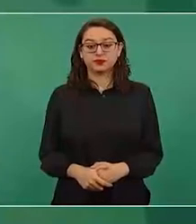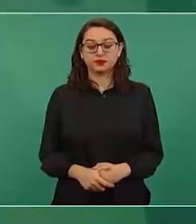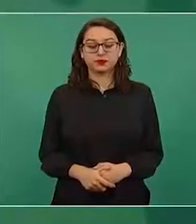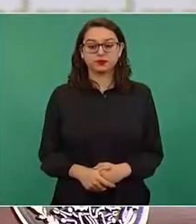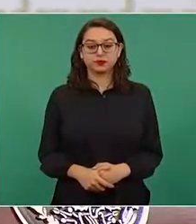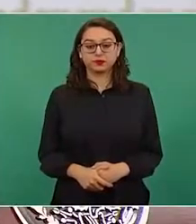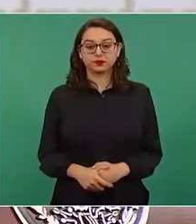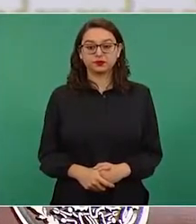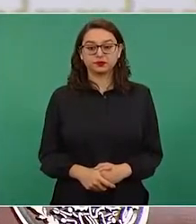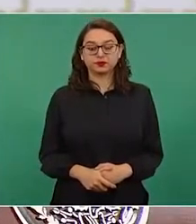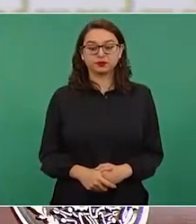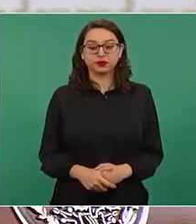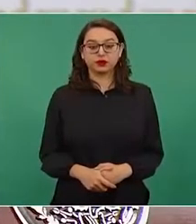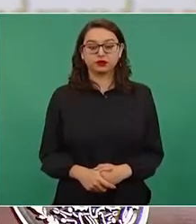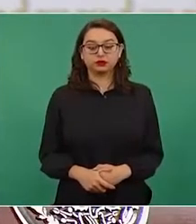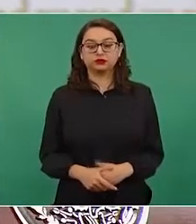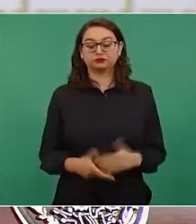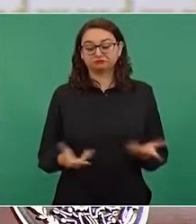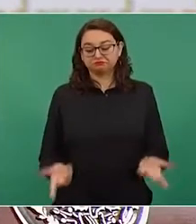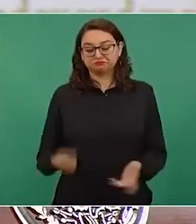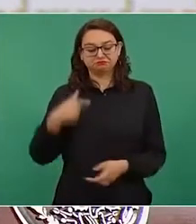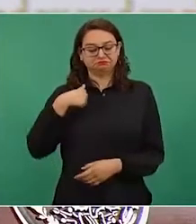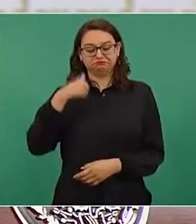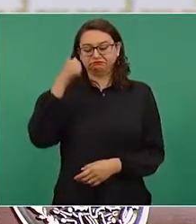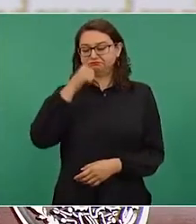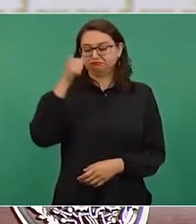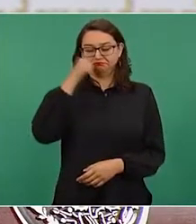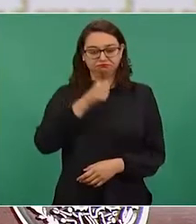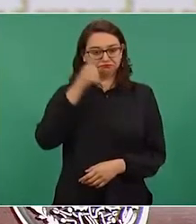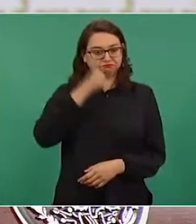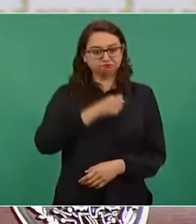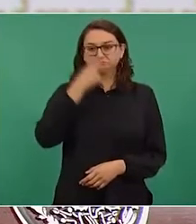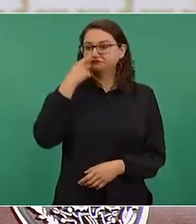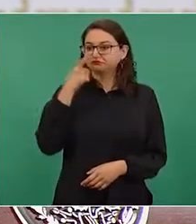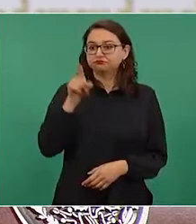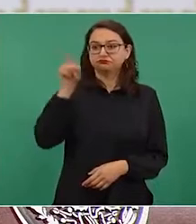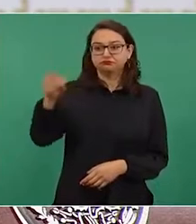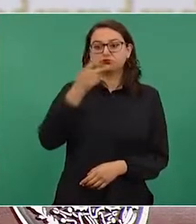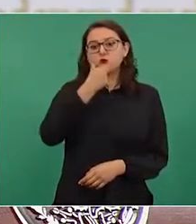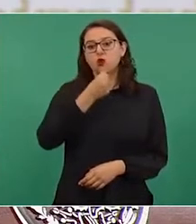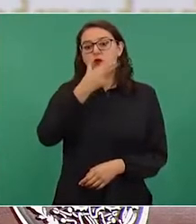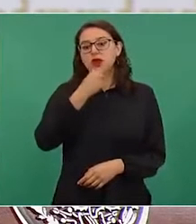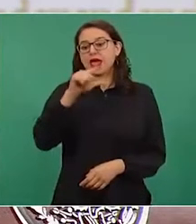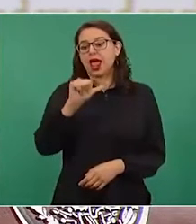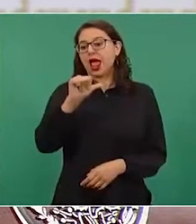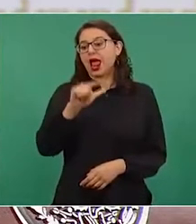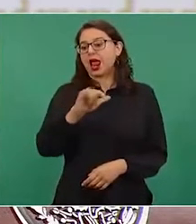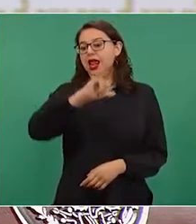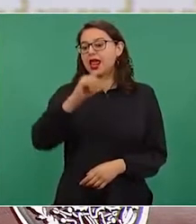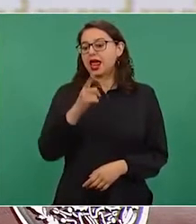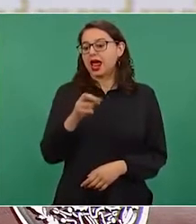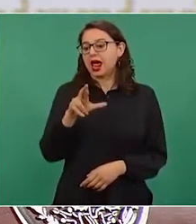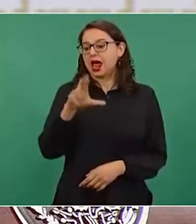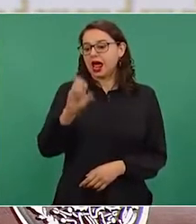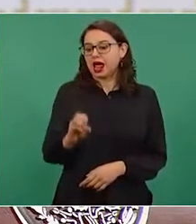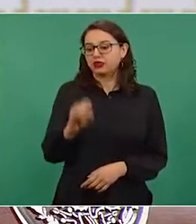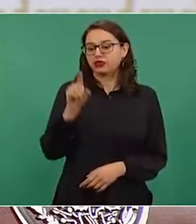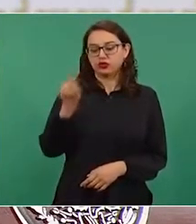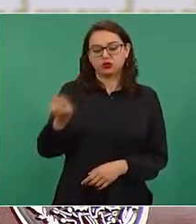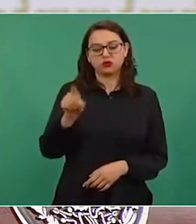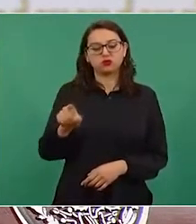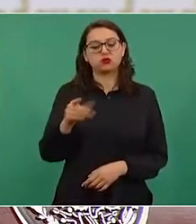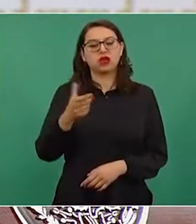Alejandro Gelsmanero es un hombre recto, íntegro, le tengo